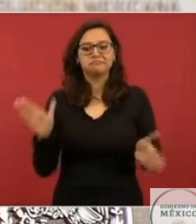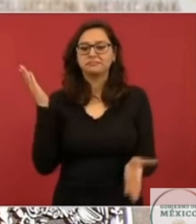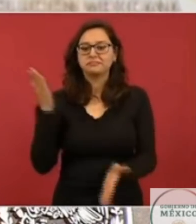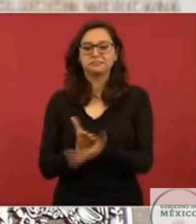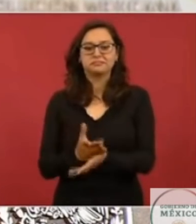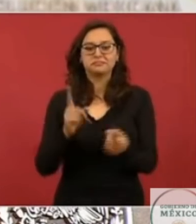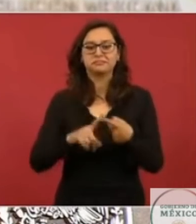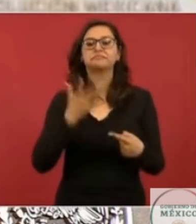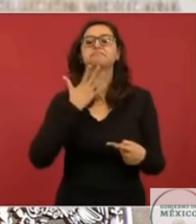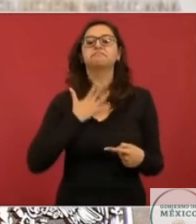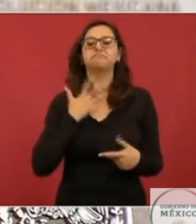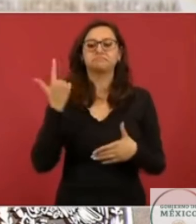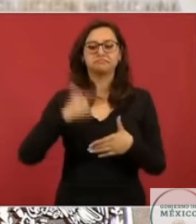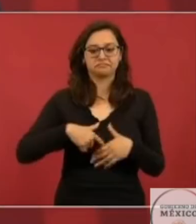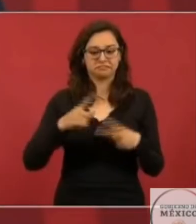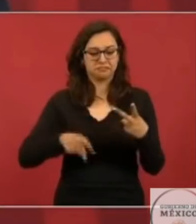Ya ahora,